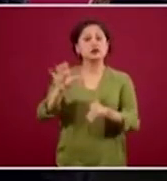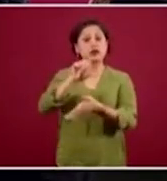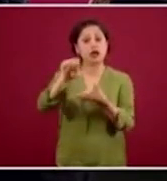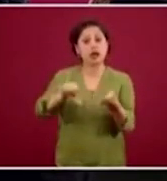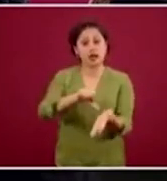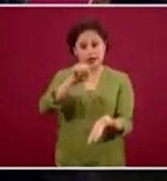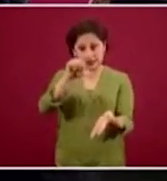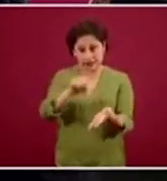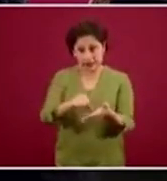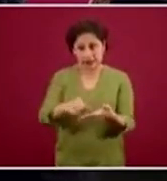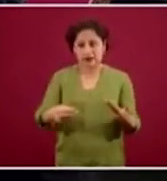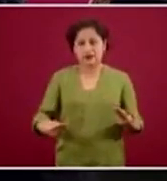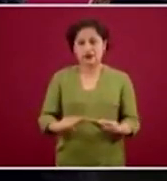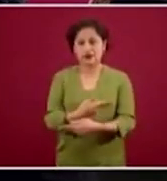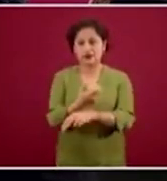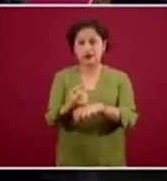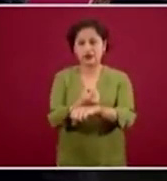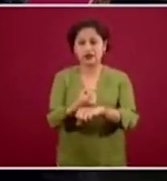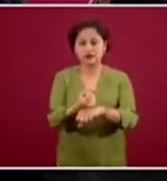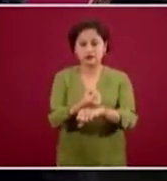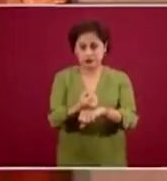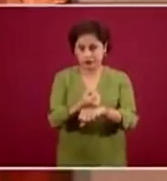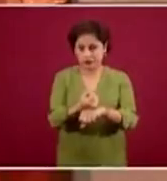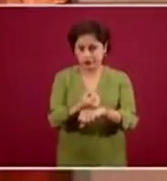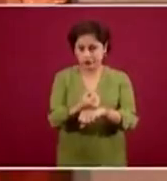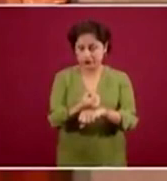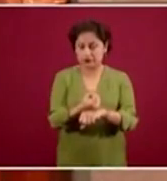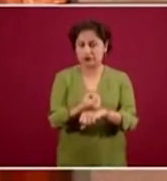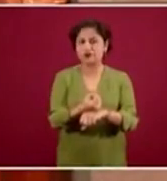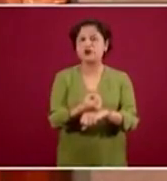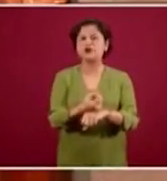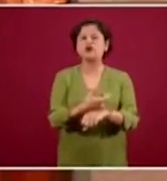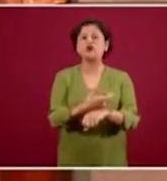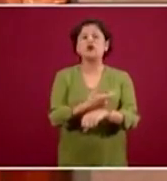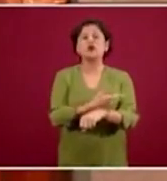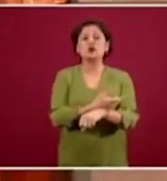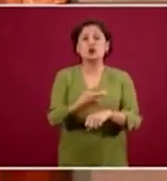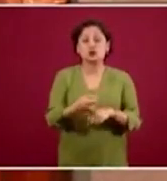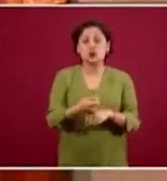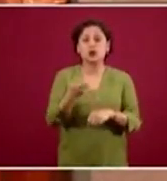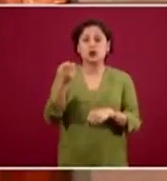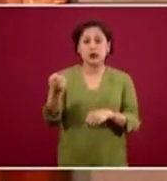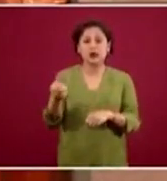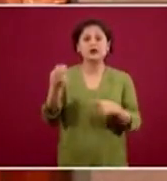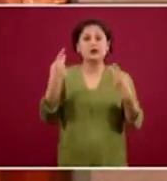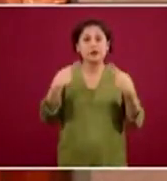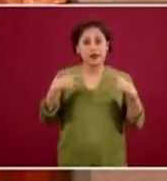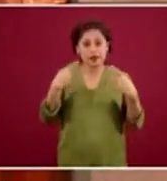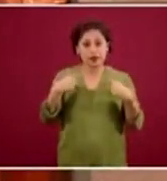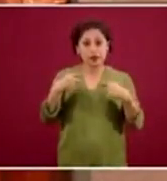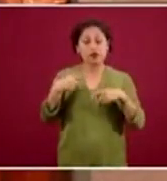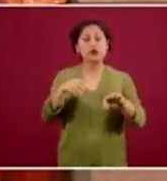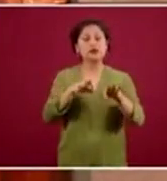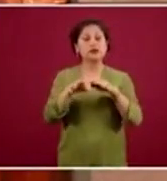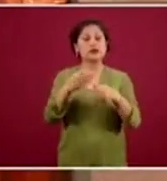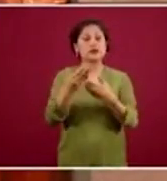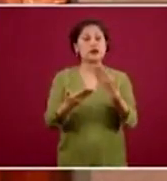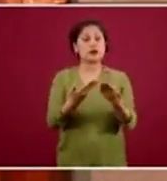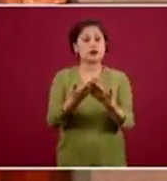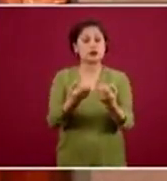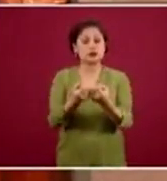de la Transfusión Sanguínea y serán atendidos por personal de trabajo social. El personal de trabajo social